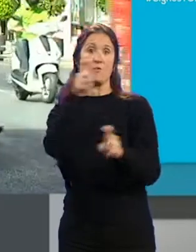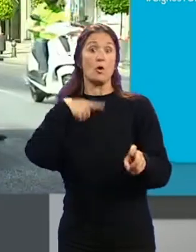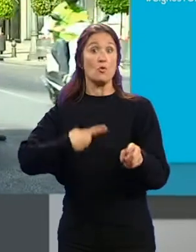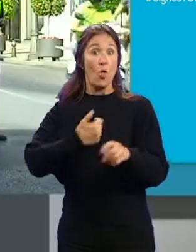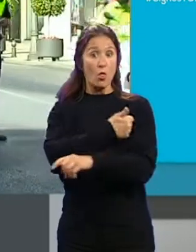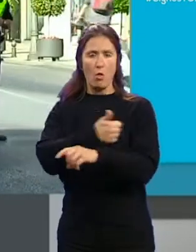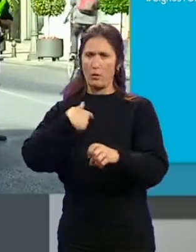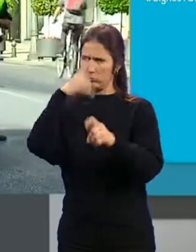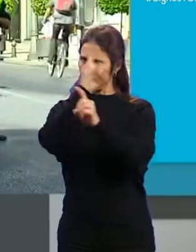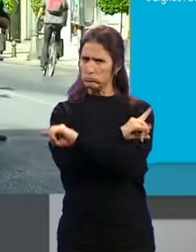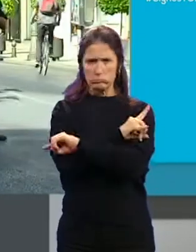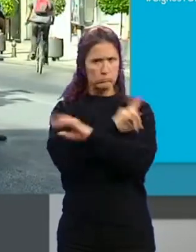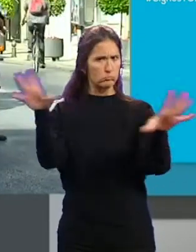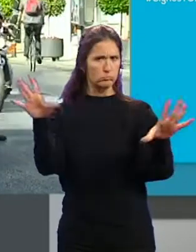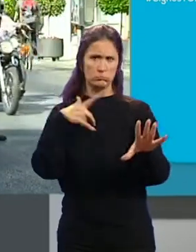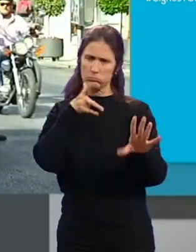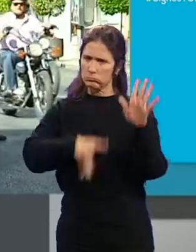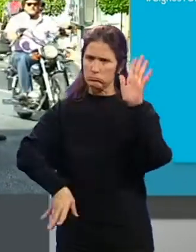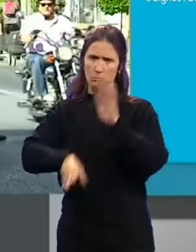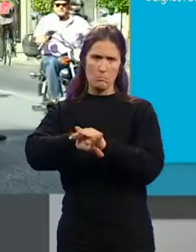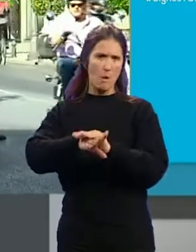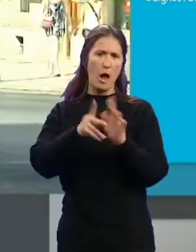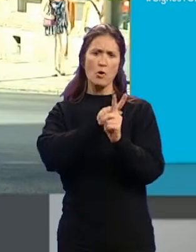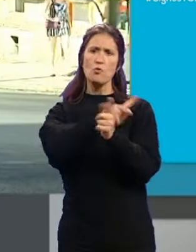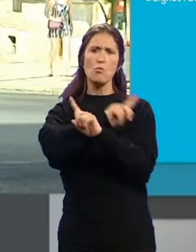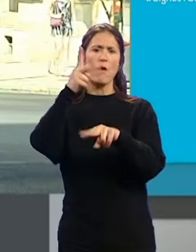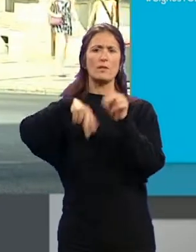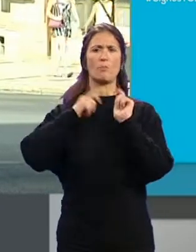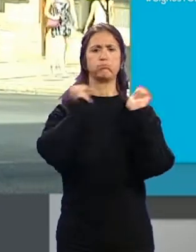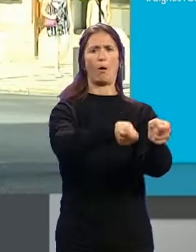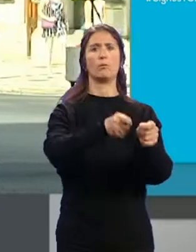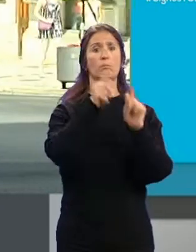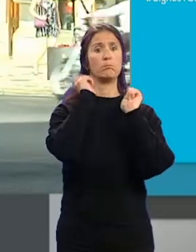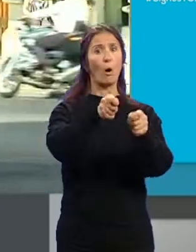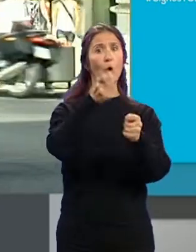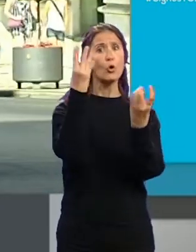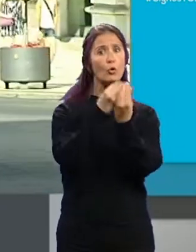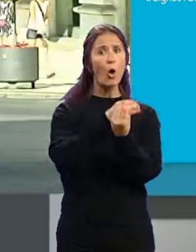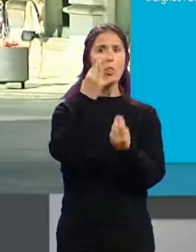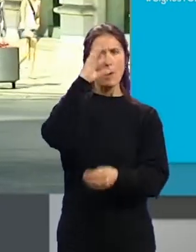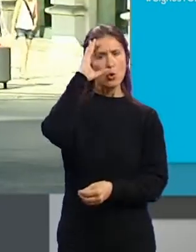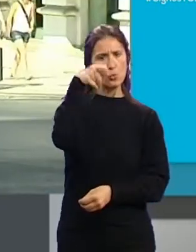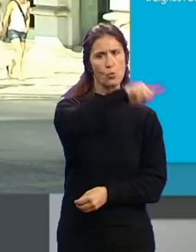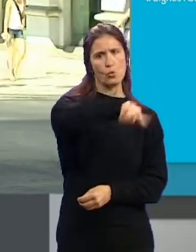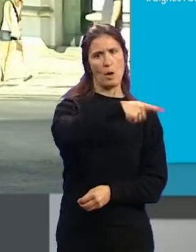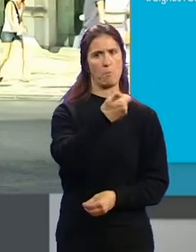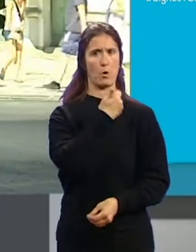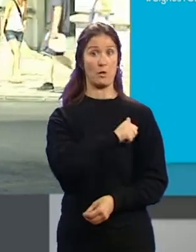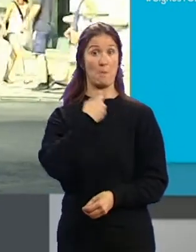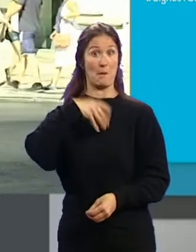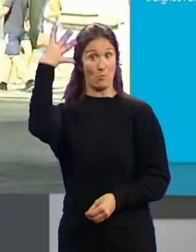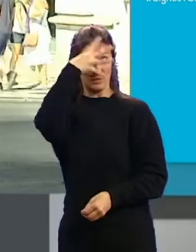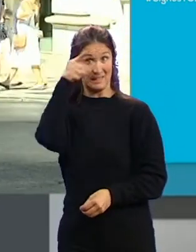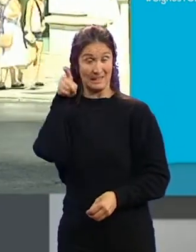a ser contundente... ...para evitar cualquier tipo de nombramiento... ...que se salte el consenso o la opinión de los agentes. Salvador